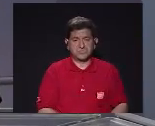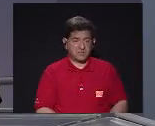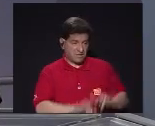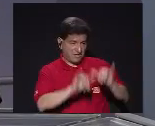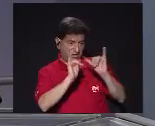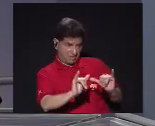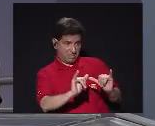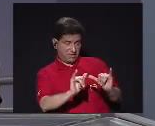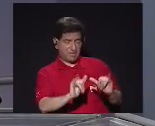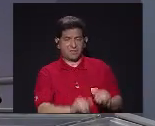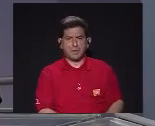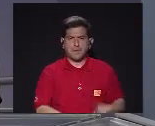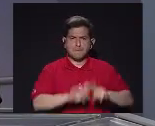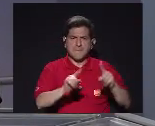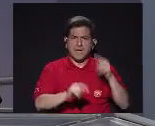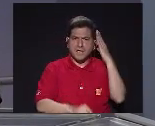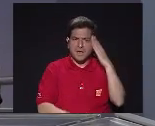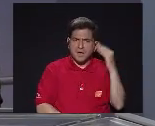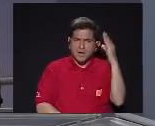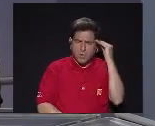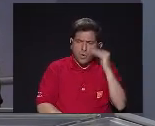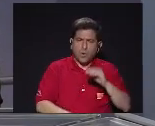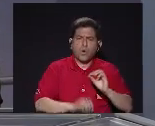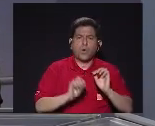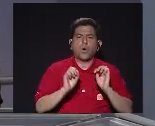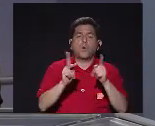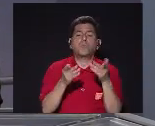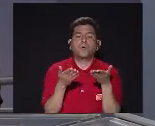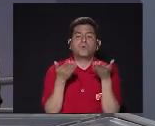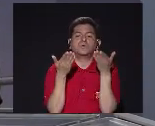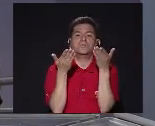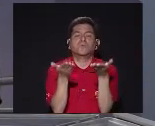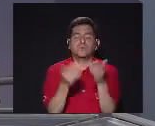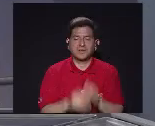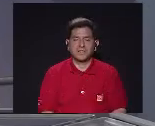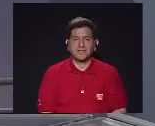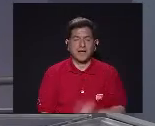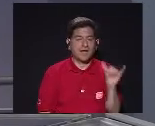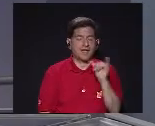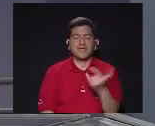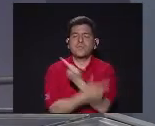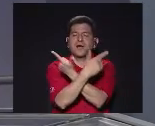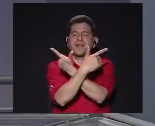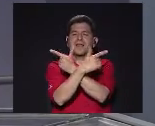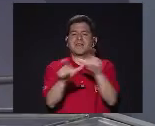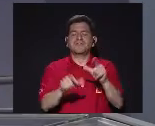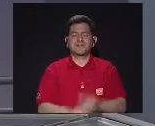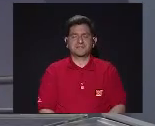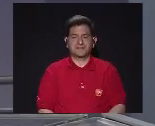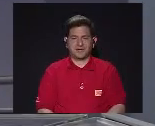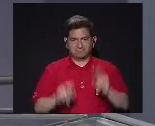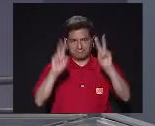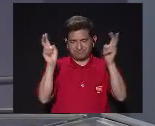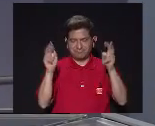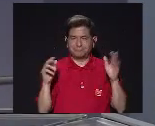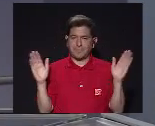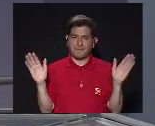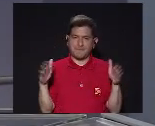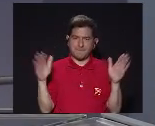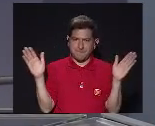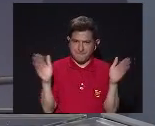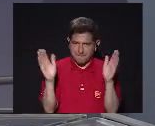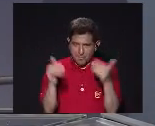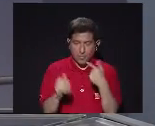centro penitenciario A través de esa experiencia Tuvieron la oportunidad De volar Como dice el título del disco